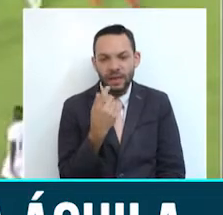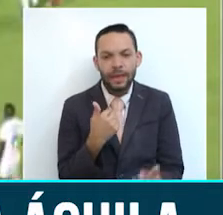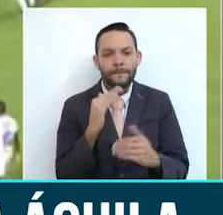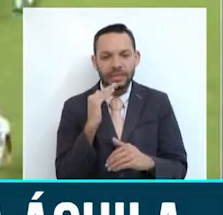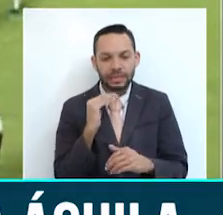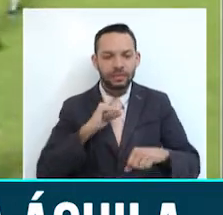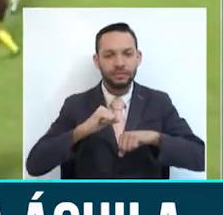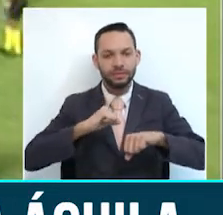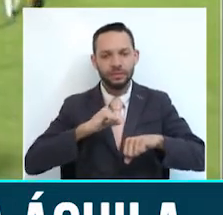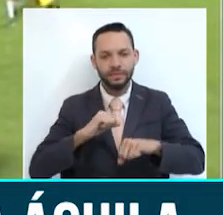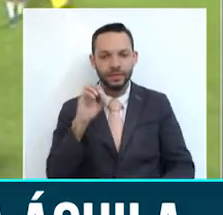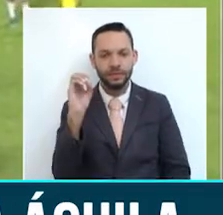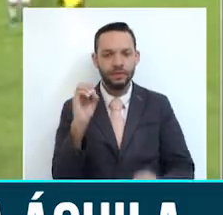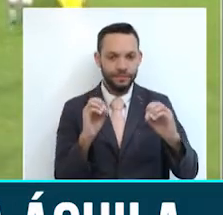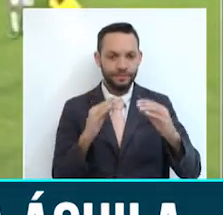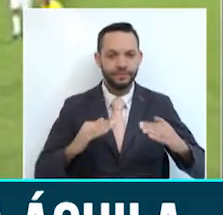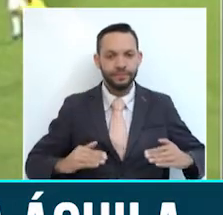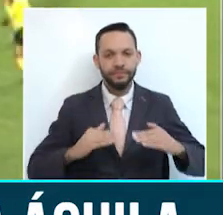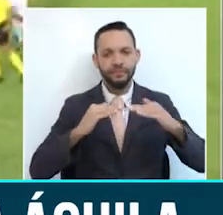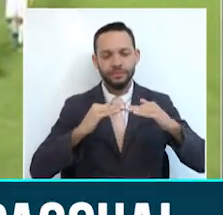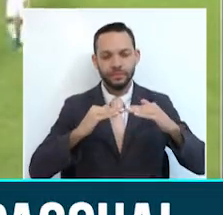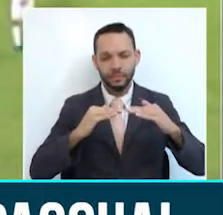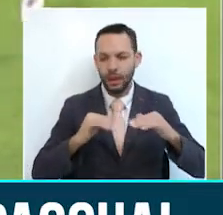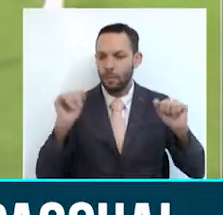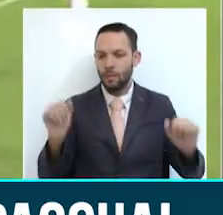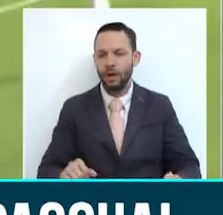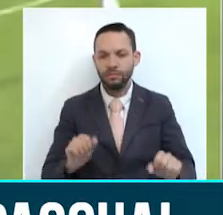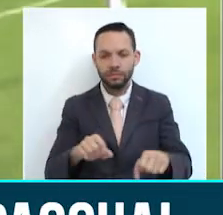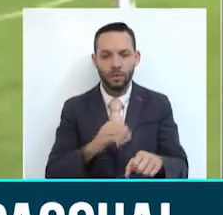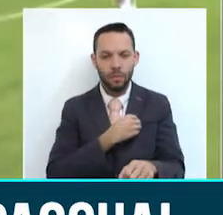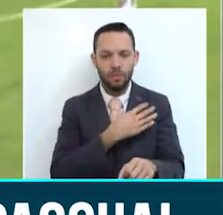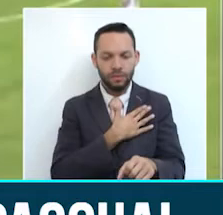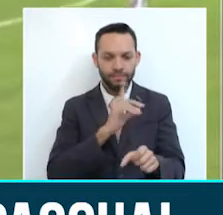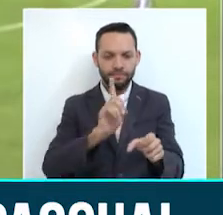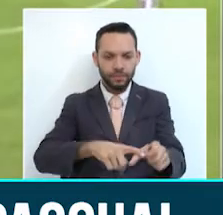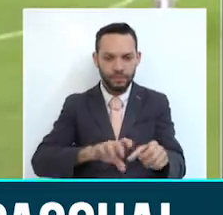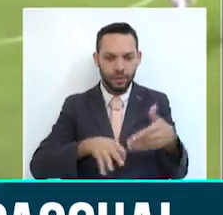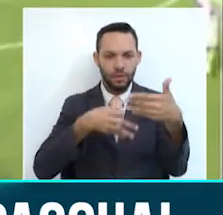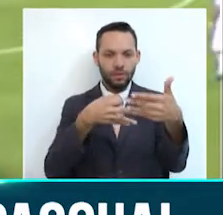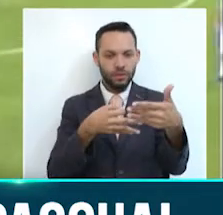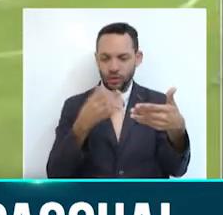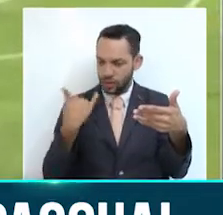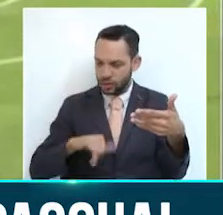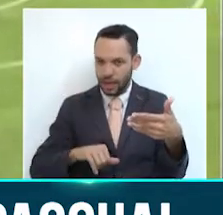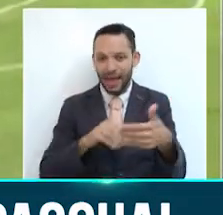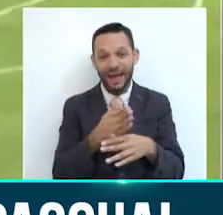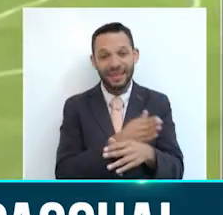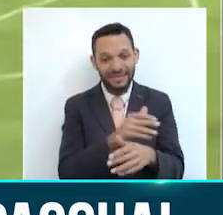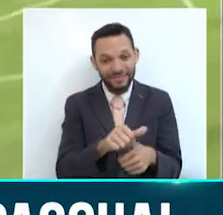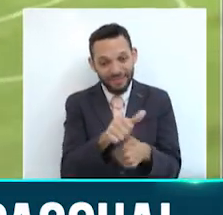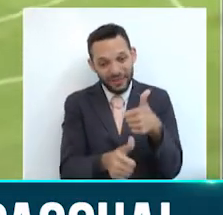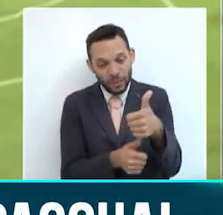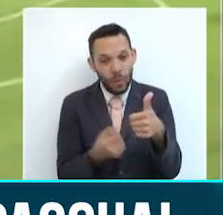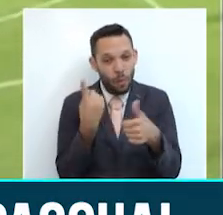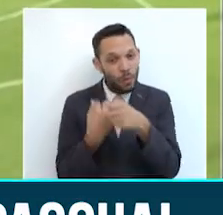hoy el 0 por 0, pues obviamente le permite al Once Caldas avanzar en la Copa Águila, un torneo del que ya es subcampeón, recordemos la final del año